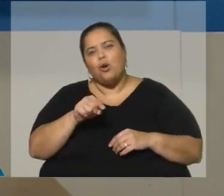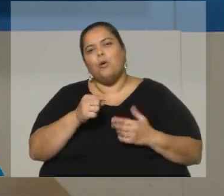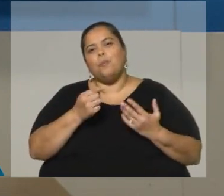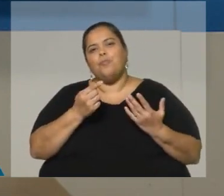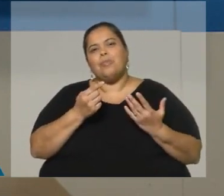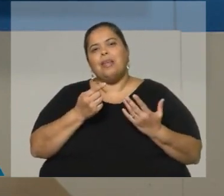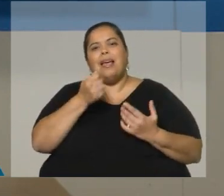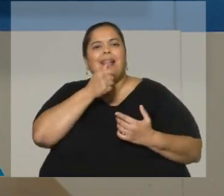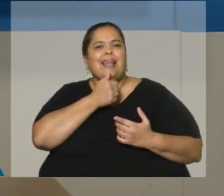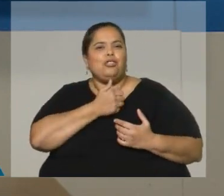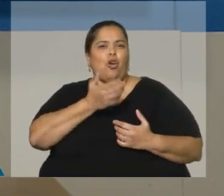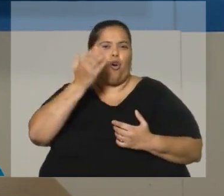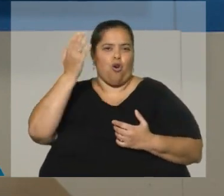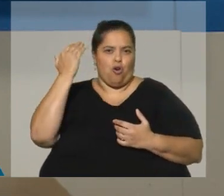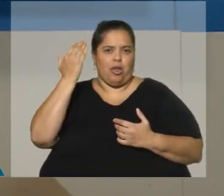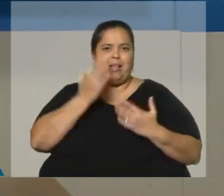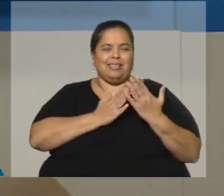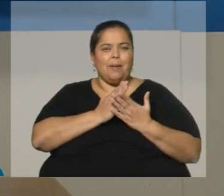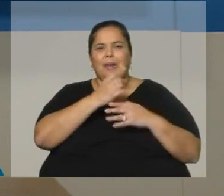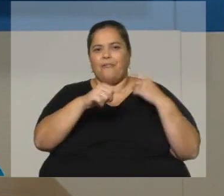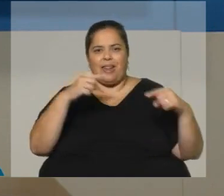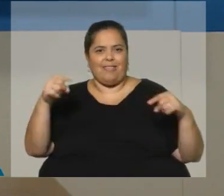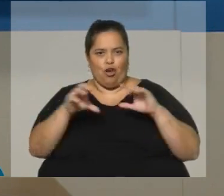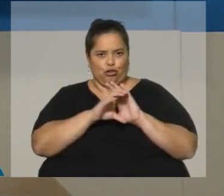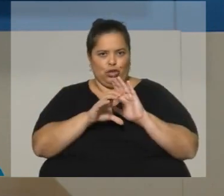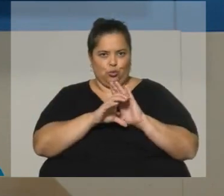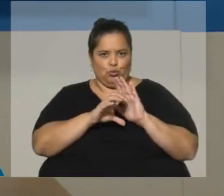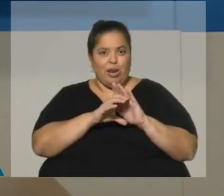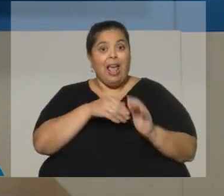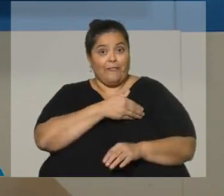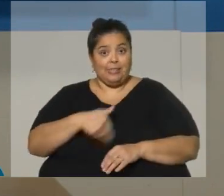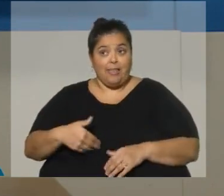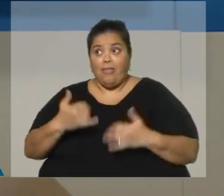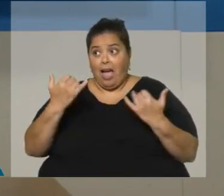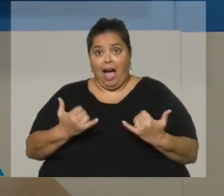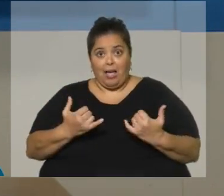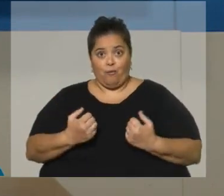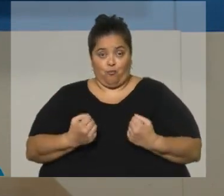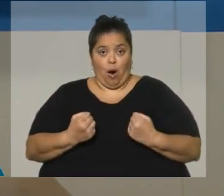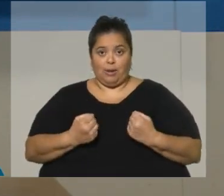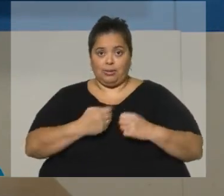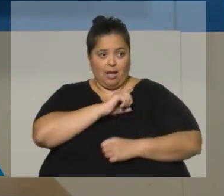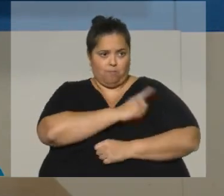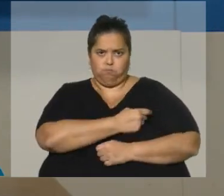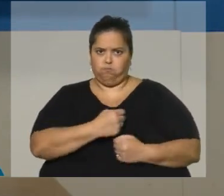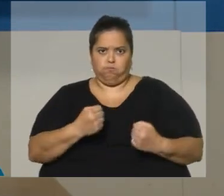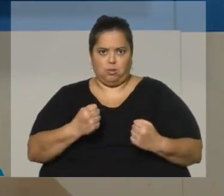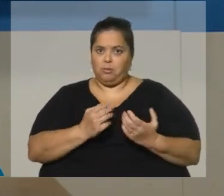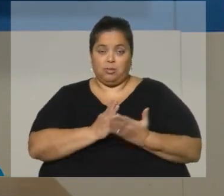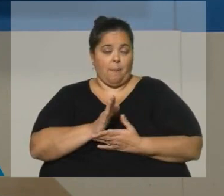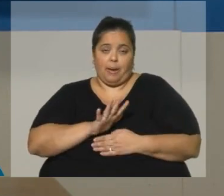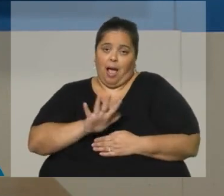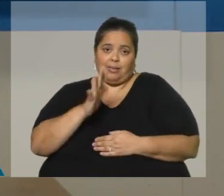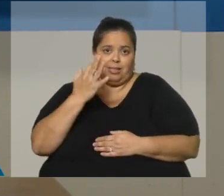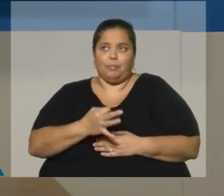el presidente, en las distintas constituciones, ha tenido fuerza en un régimen que se considera semipresidencialista. Pero